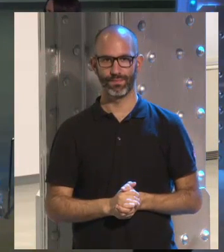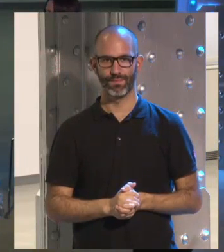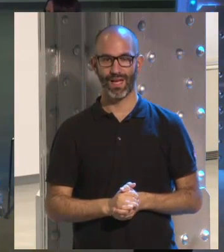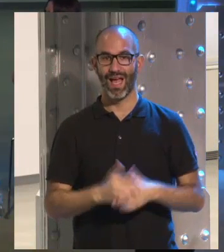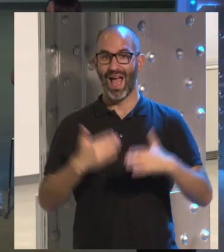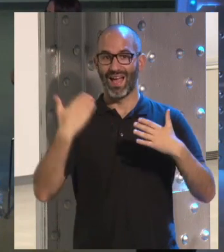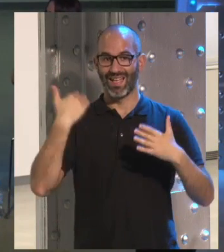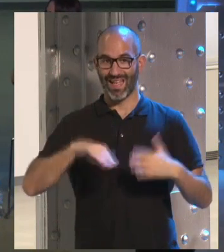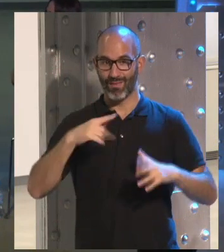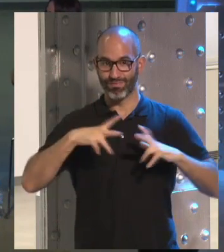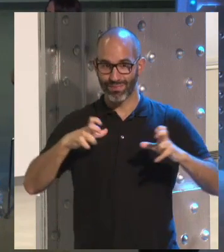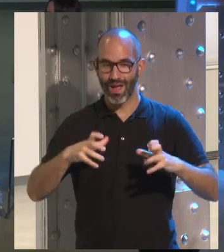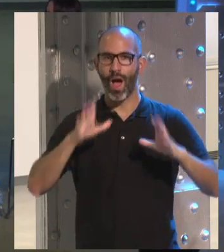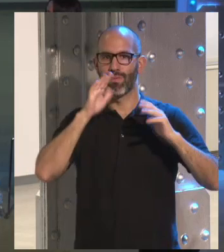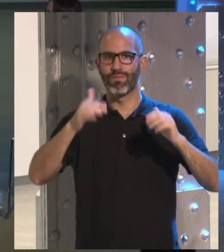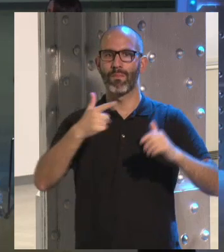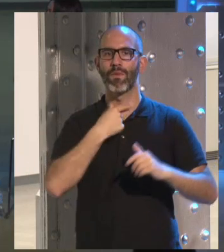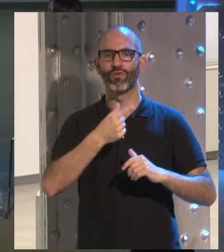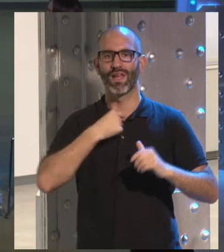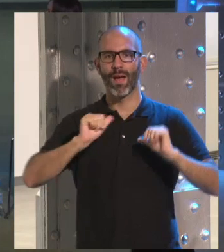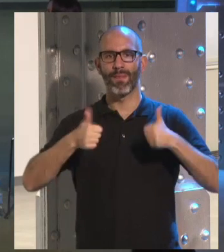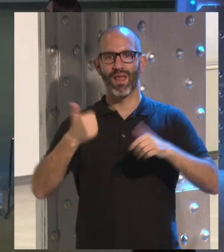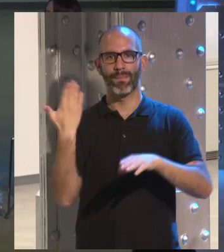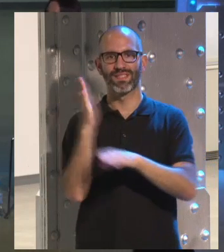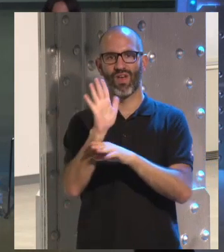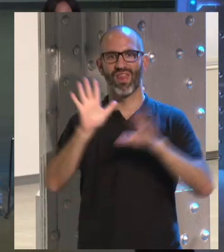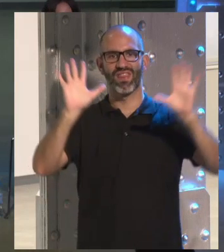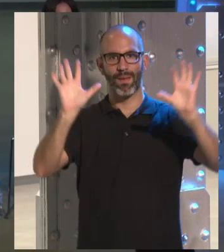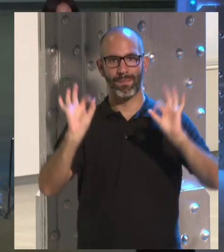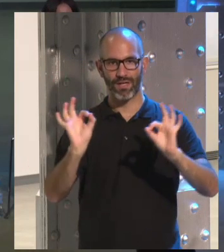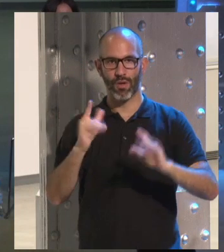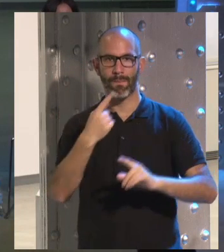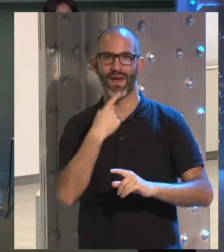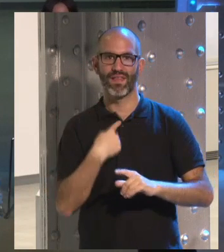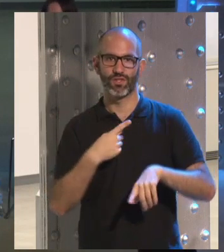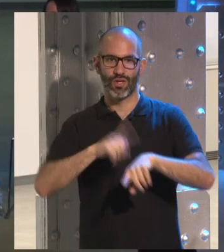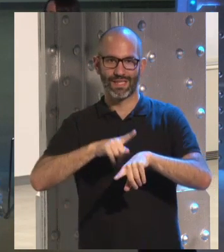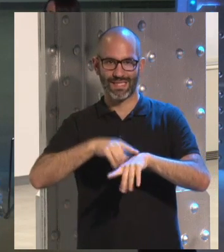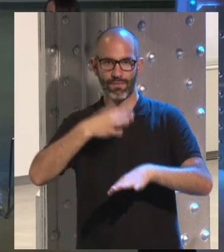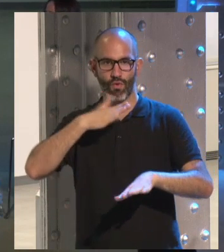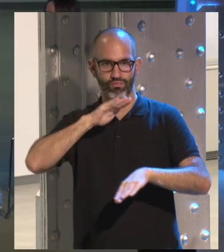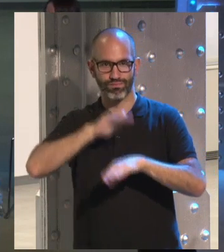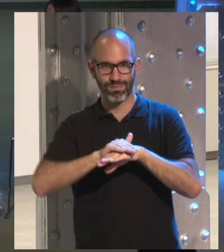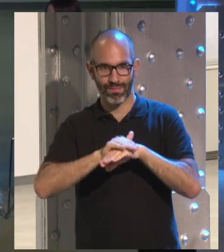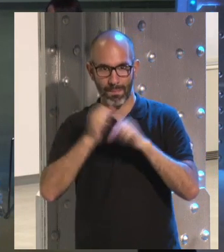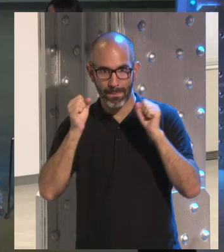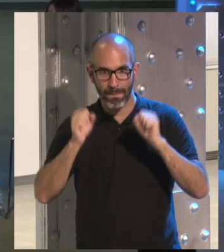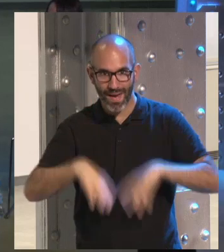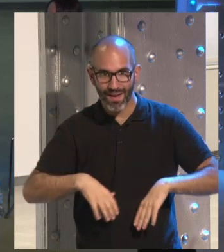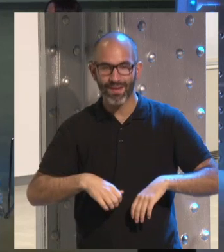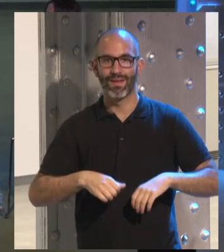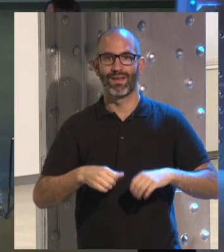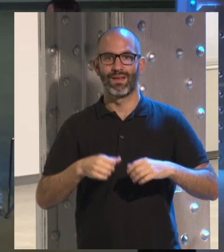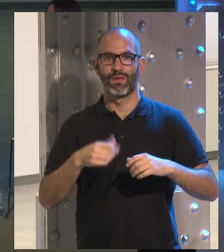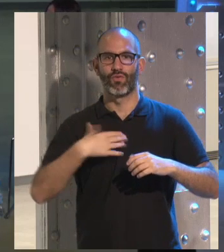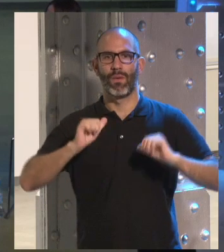Dicho esto, me gustaría comenzar esta presentación de 10 minutos. Me han dicho que sea estricta con el tiempo, espero cumplirlo. Con